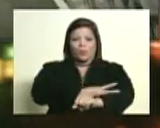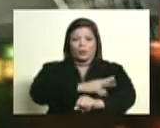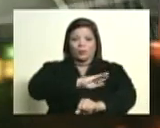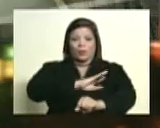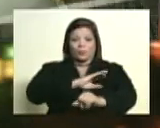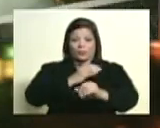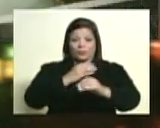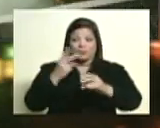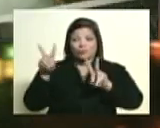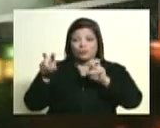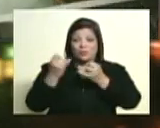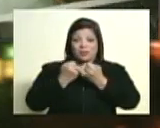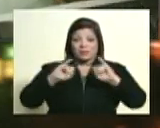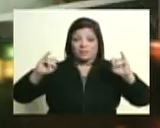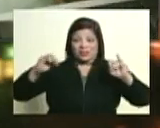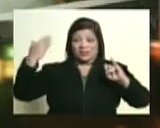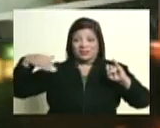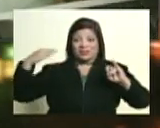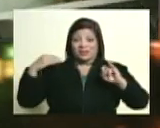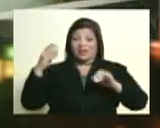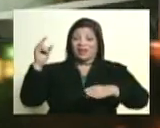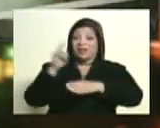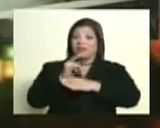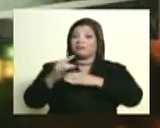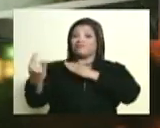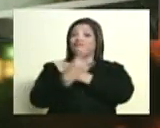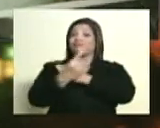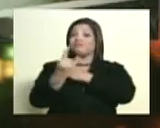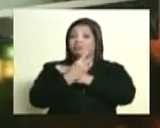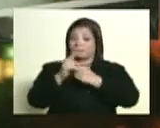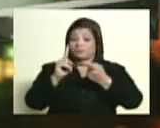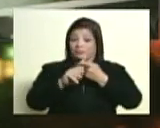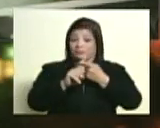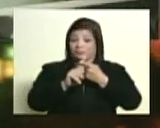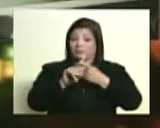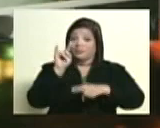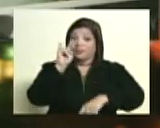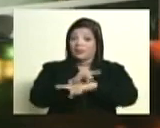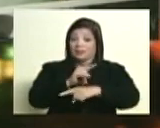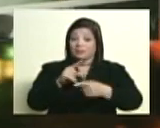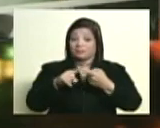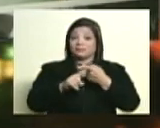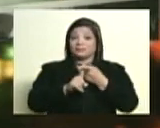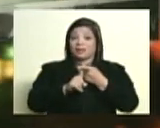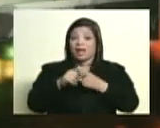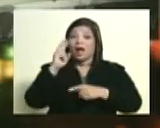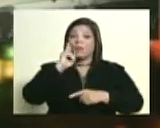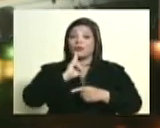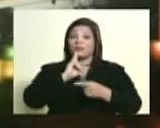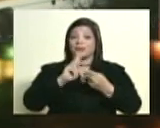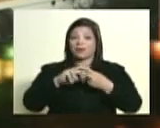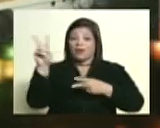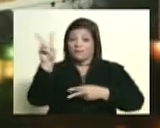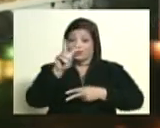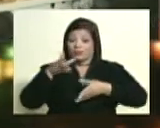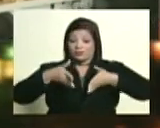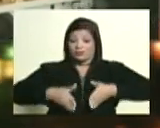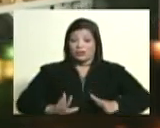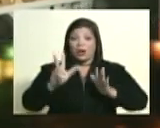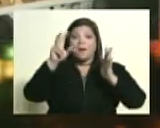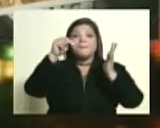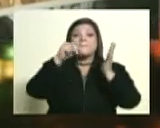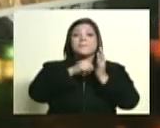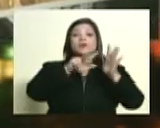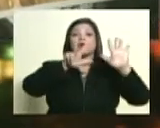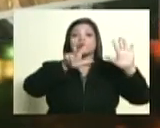independencia. Toda la traición a Bolívar, el orden que surge, la Venezuela que surge en 1830,